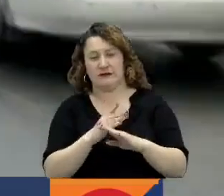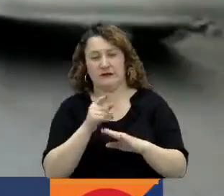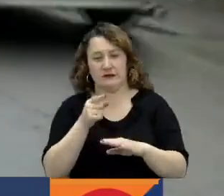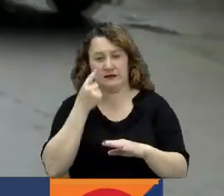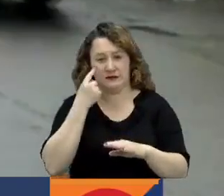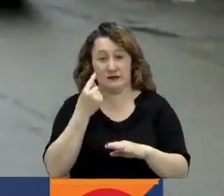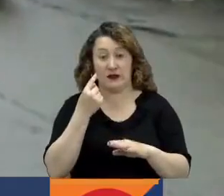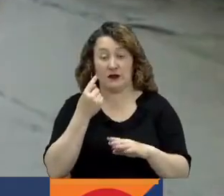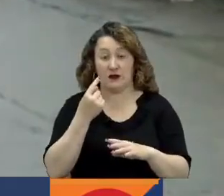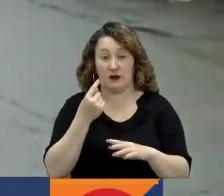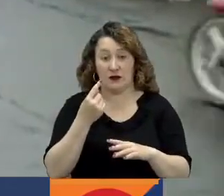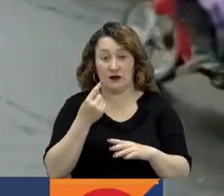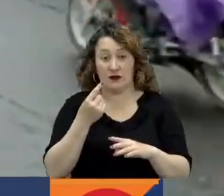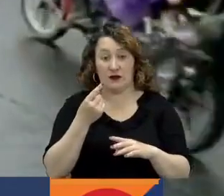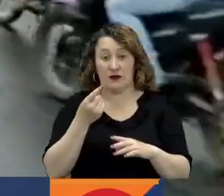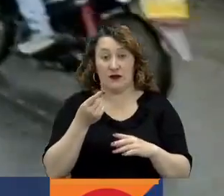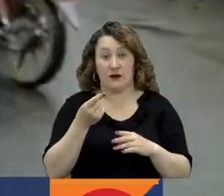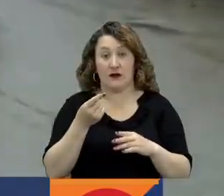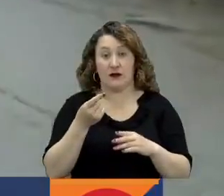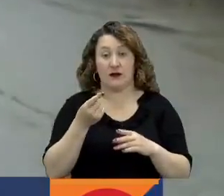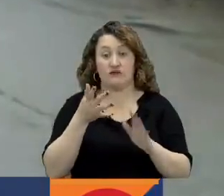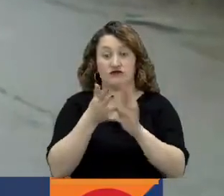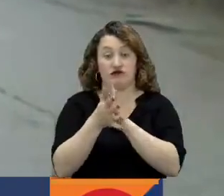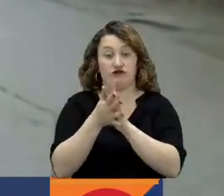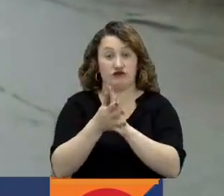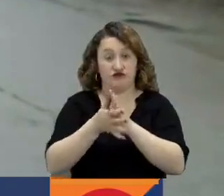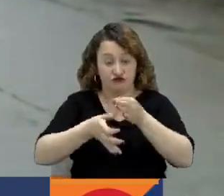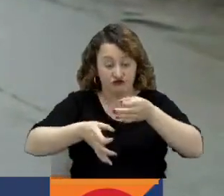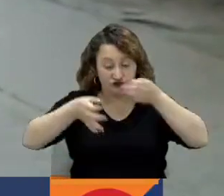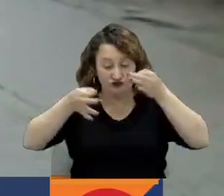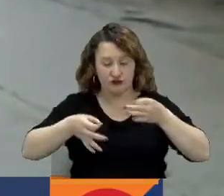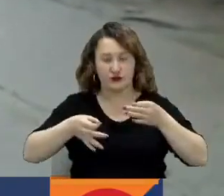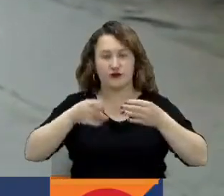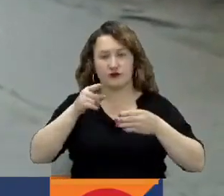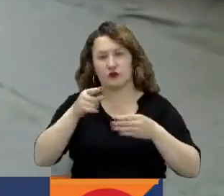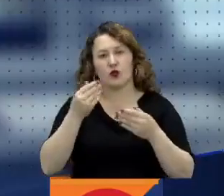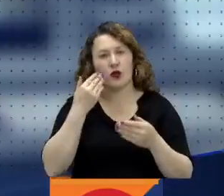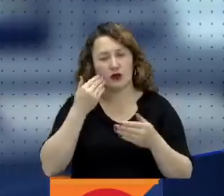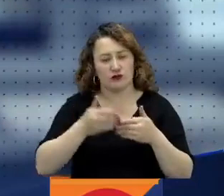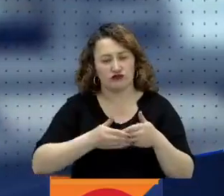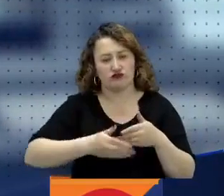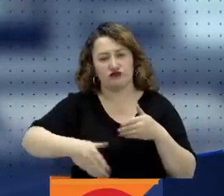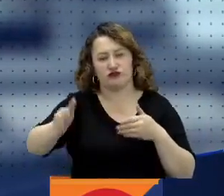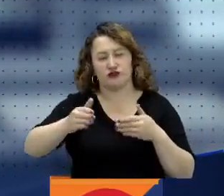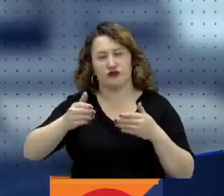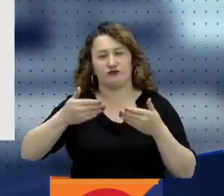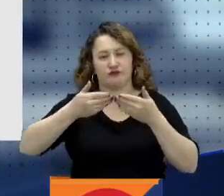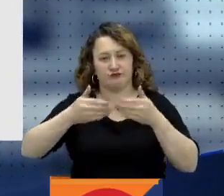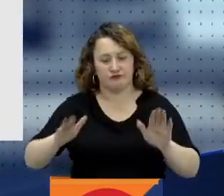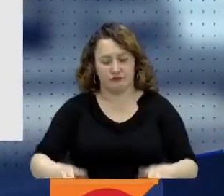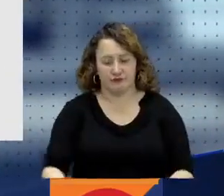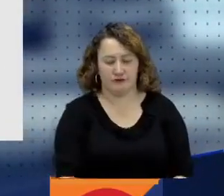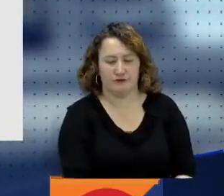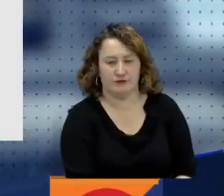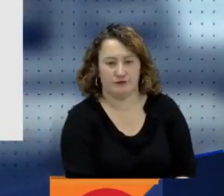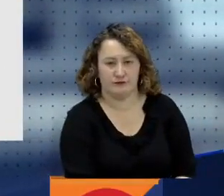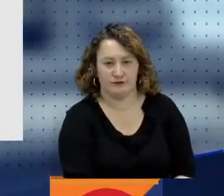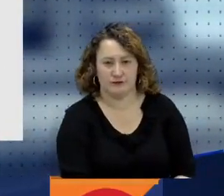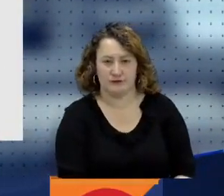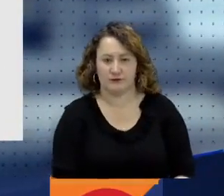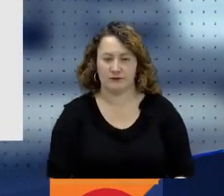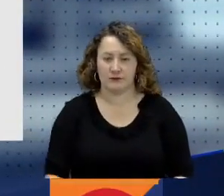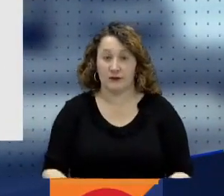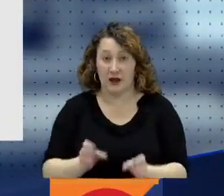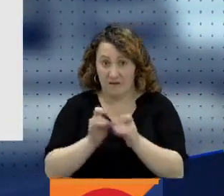de especulaciones y esperar los reportes oficiales que indicarán cuándo se dará la apertura de la vía. No nos han dado una fecha,